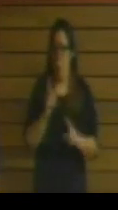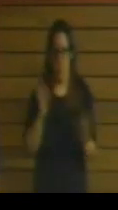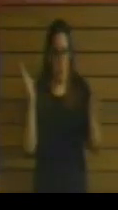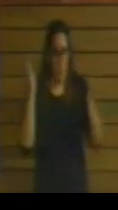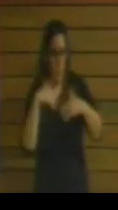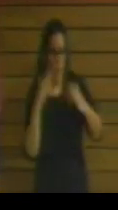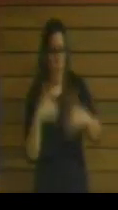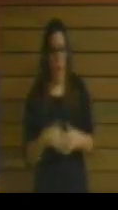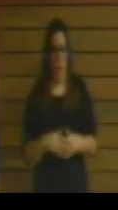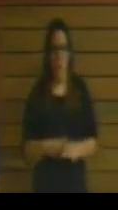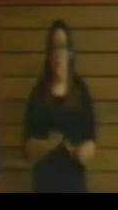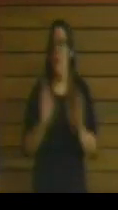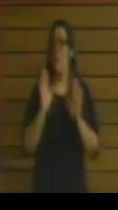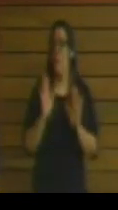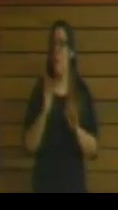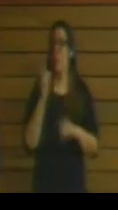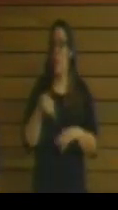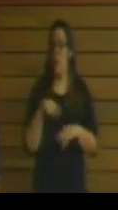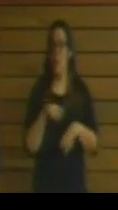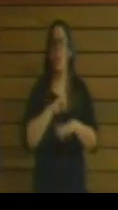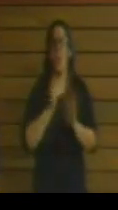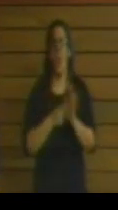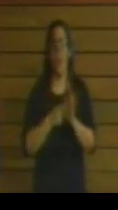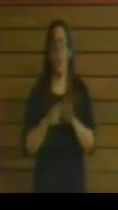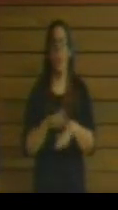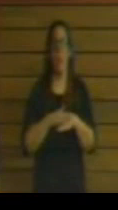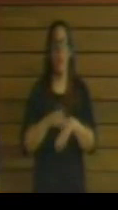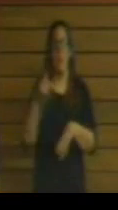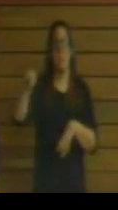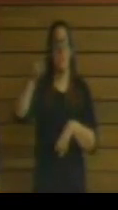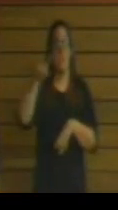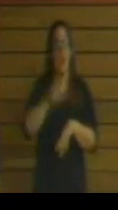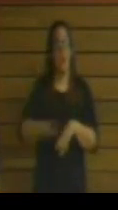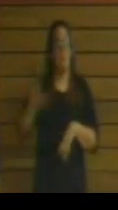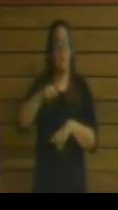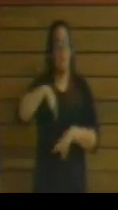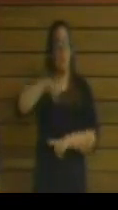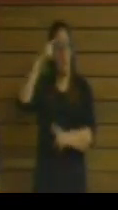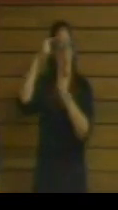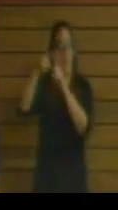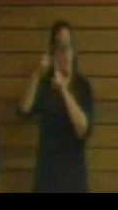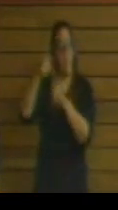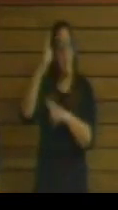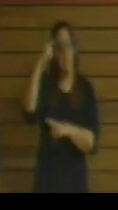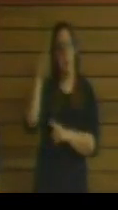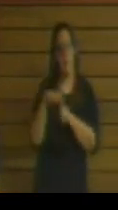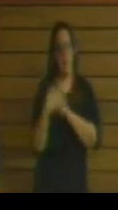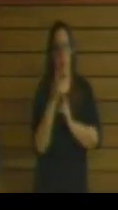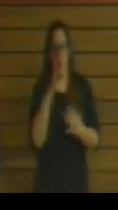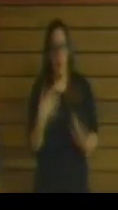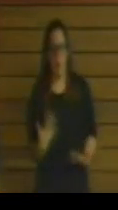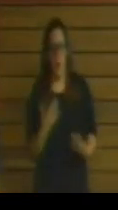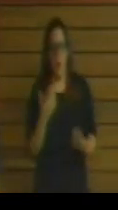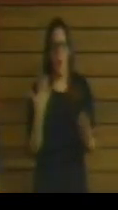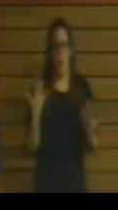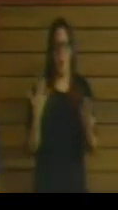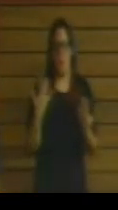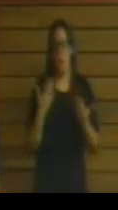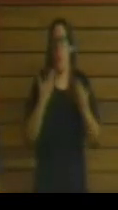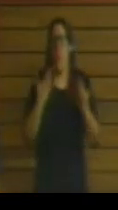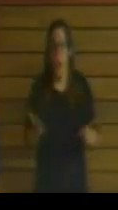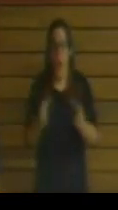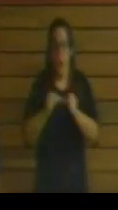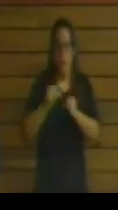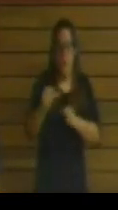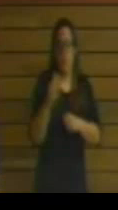ningún problema. Pero también hay un marco estatal al que debiéramos también tener referencia y saber dónde estamos y a dónde queremos ir. Yo no sé por qué les